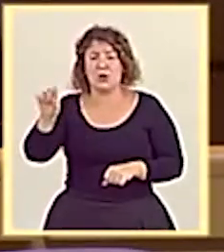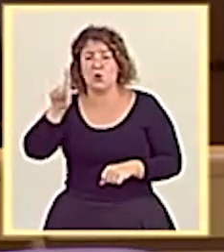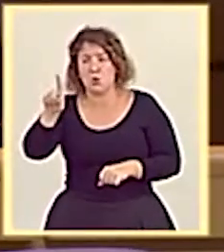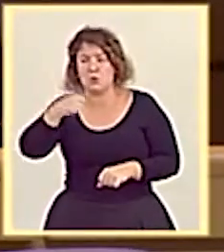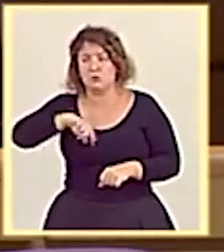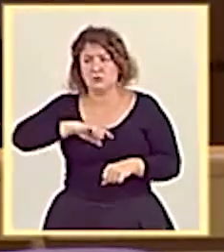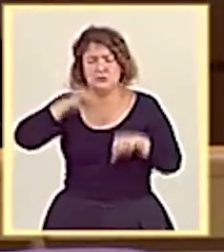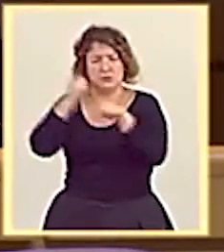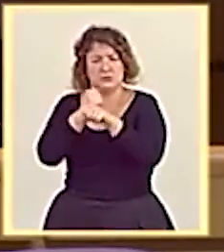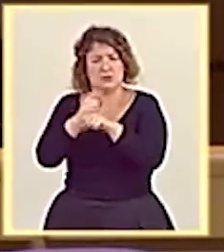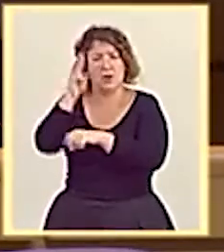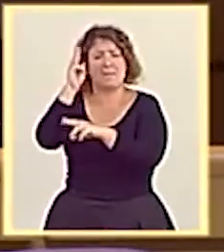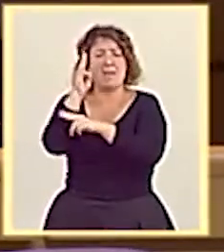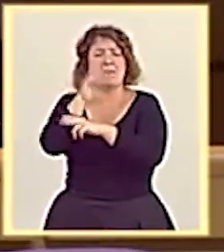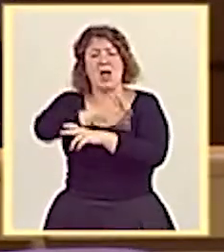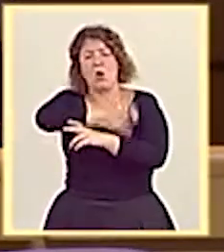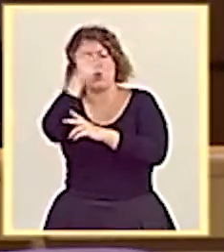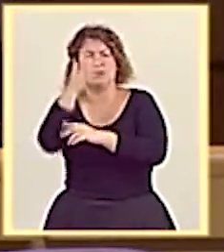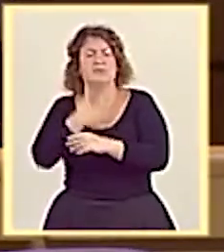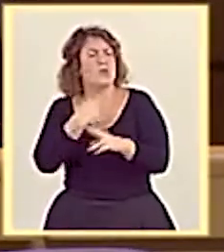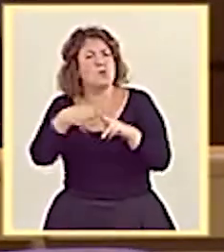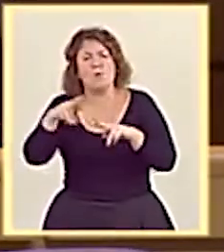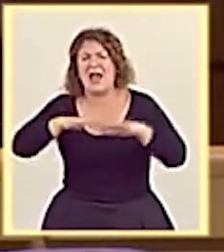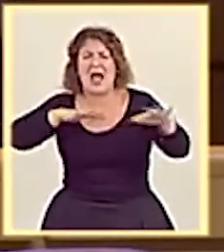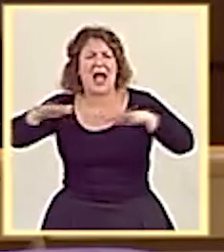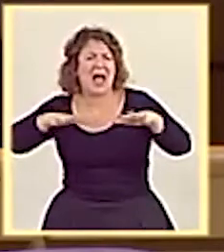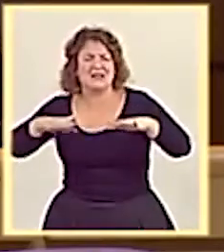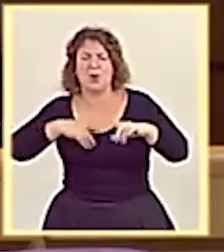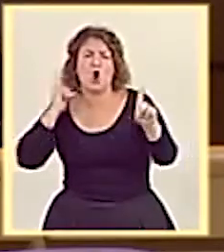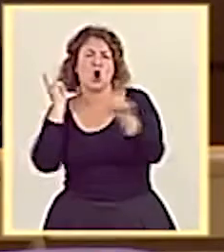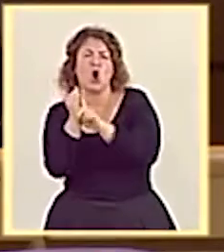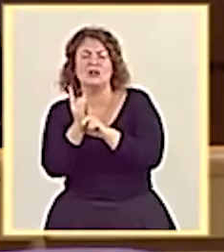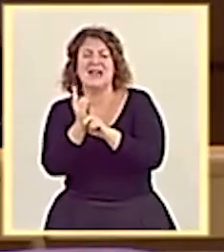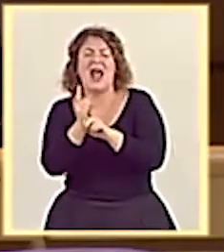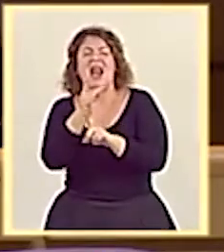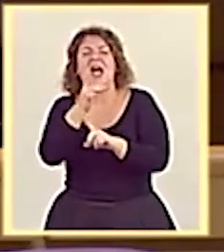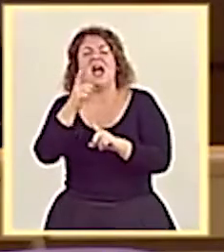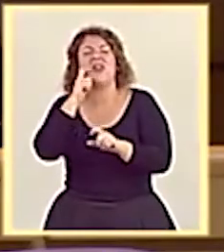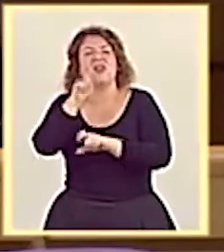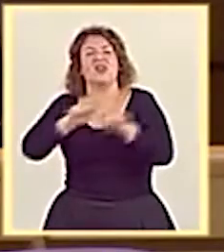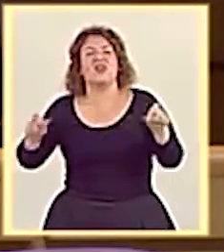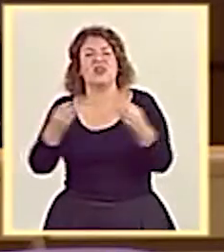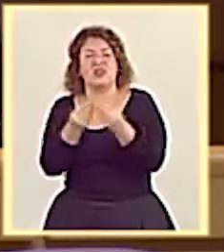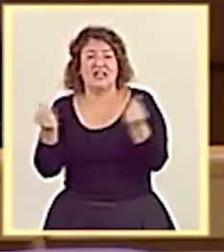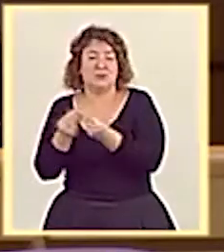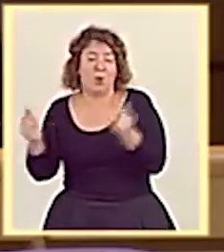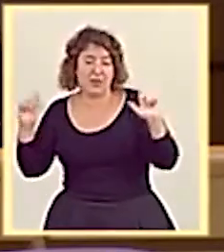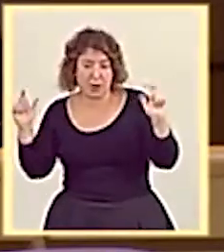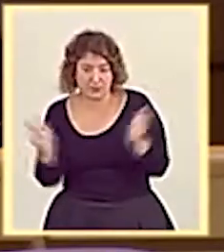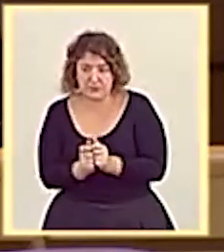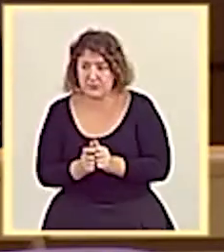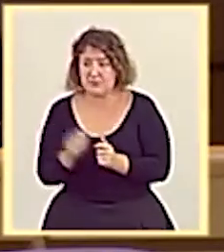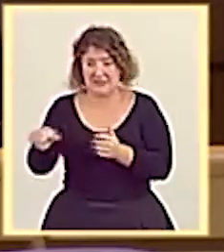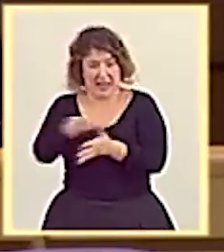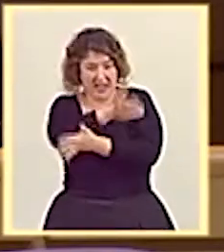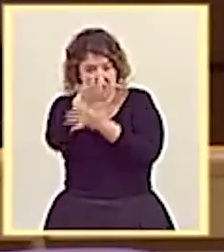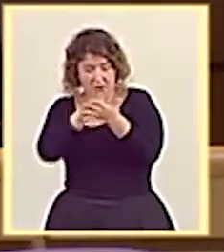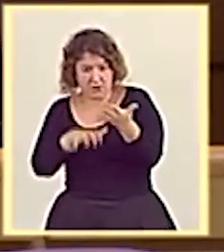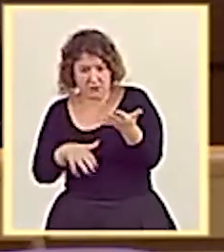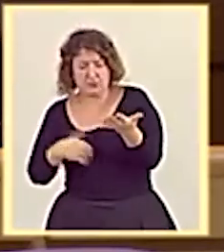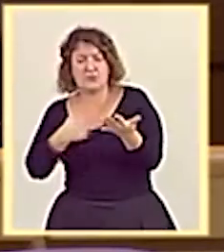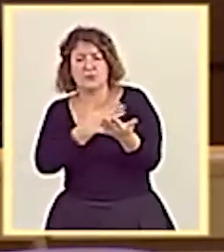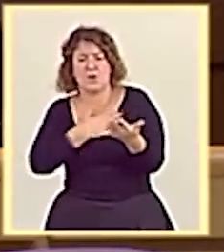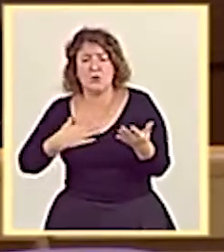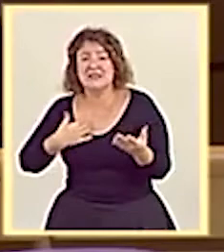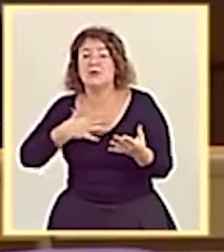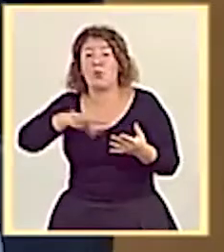Parlamento Europeo a reclamar políticas activas junto a la despoblación. Todo nuestro trabajo se resume en este informe que me gustaría